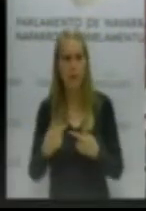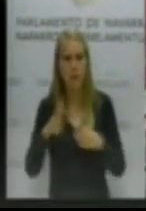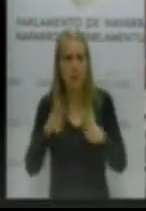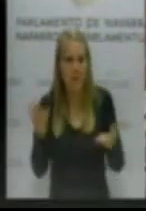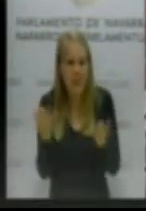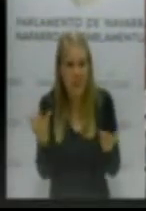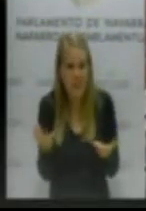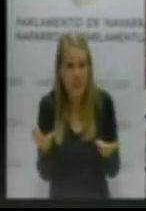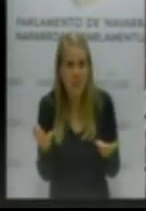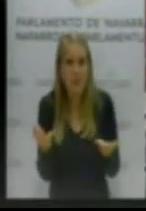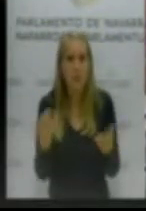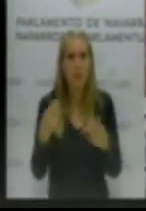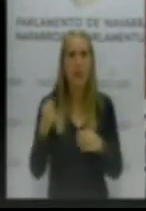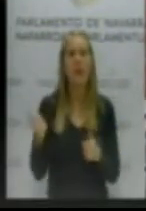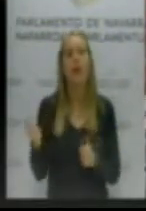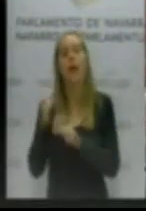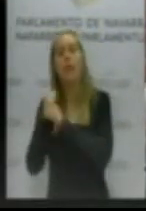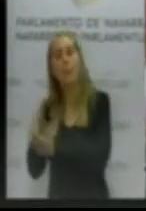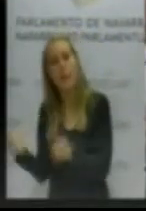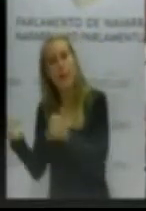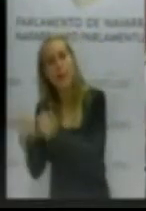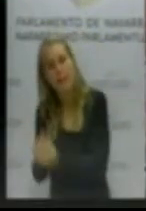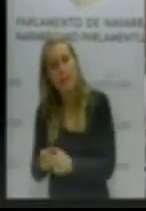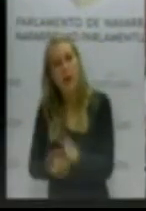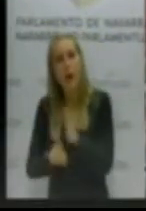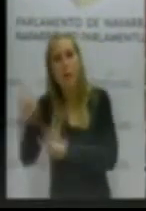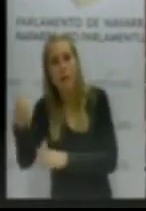dependencia avanzamos y en lo demás retrocedemos.